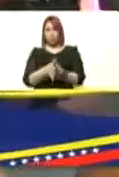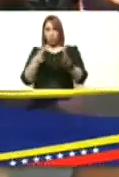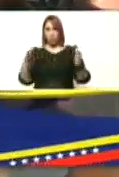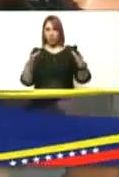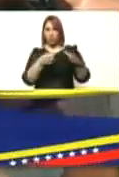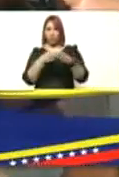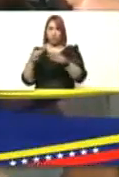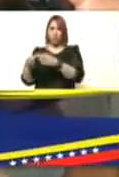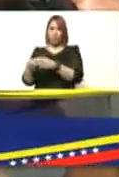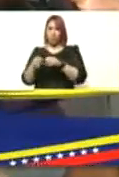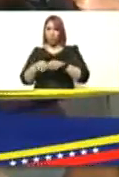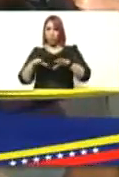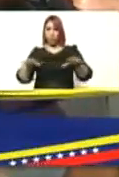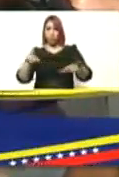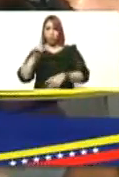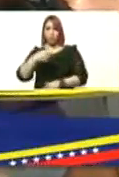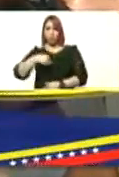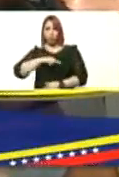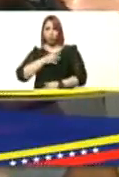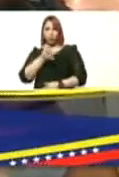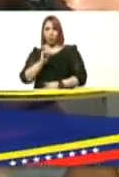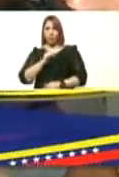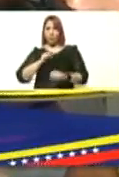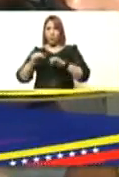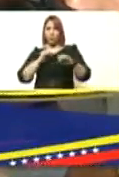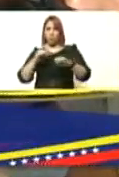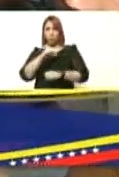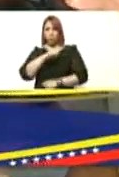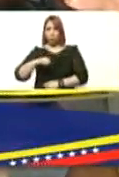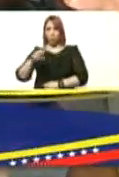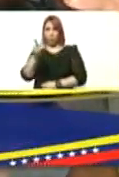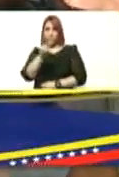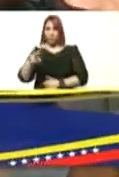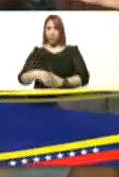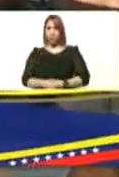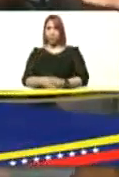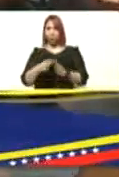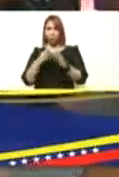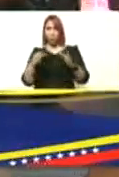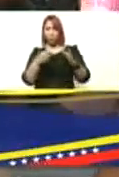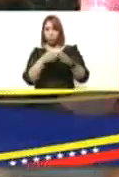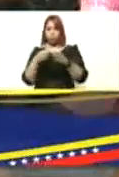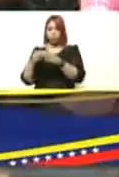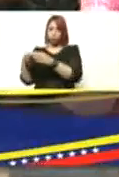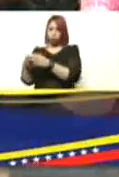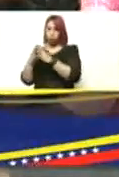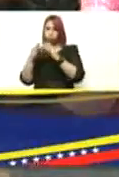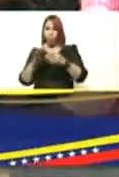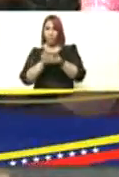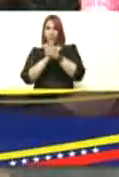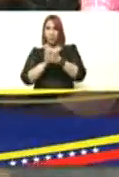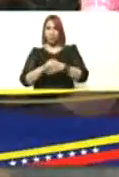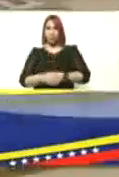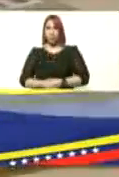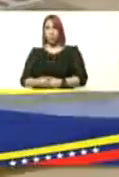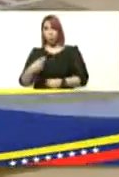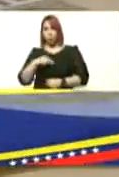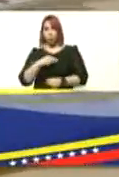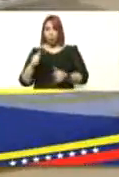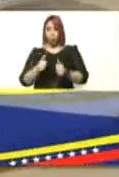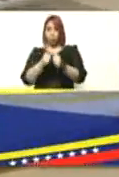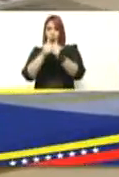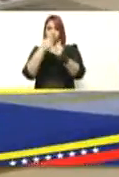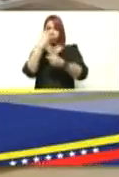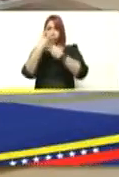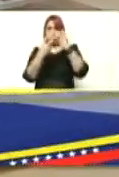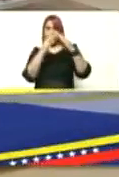desplegado aquí está con nosotros también el movimiento somos venezuela todas sus brigadas todos los compañeros que nos acompañan en el casa